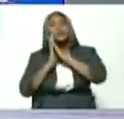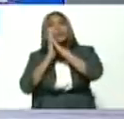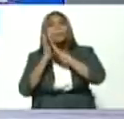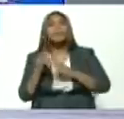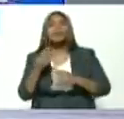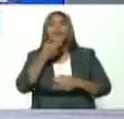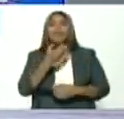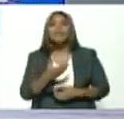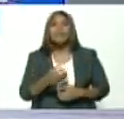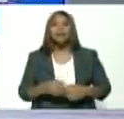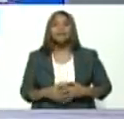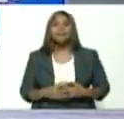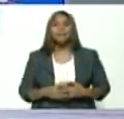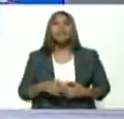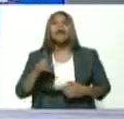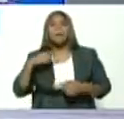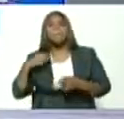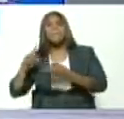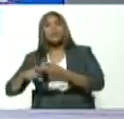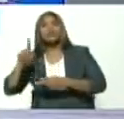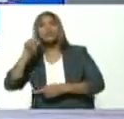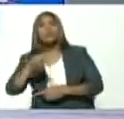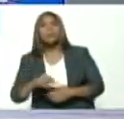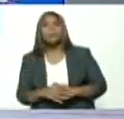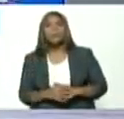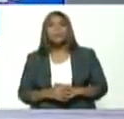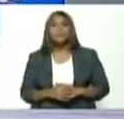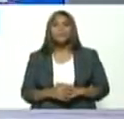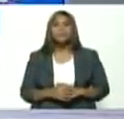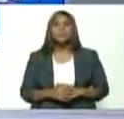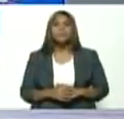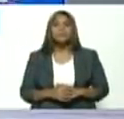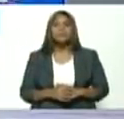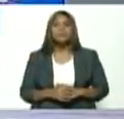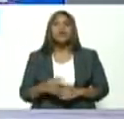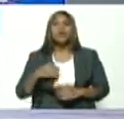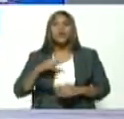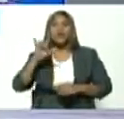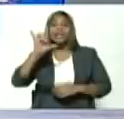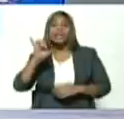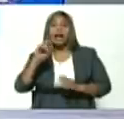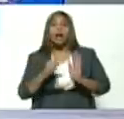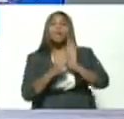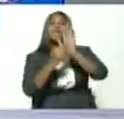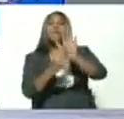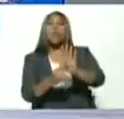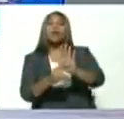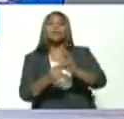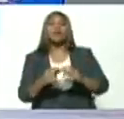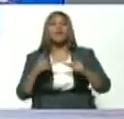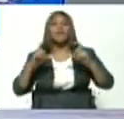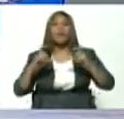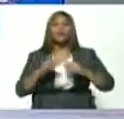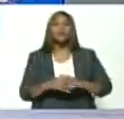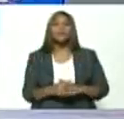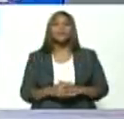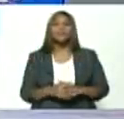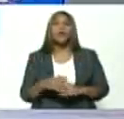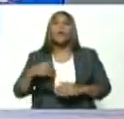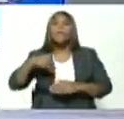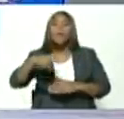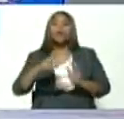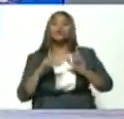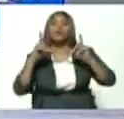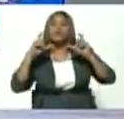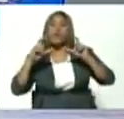y a Silvia también. No hemos hecho nuestro Instagram con la pijama de Navidad, Silvia. Vamos a hacer una,